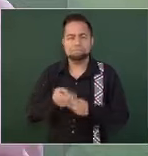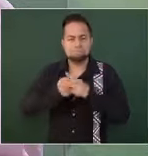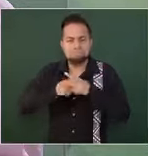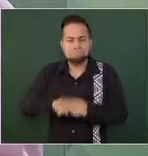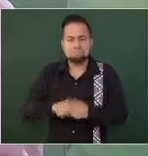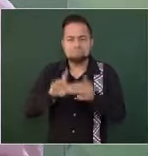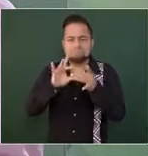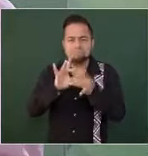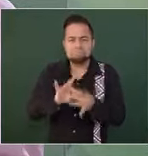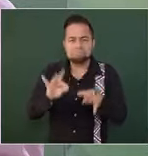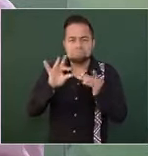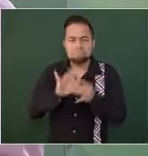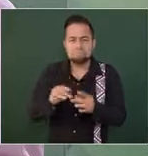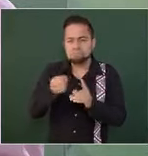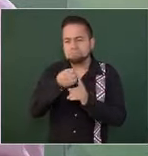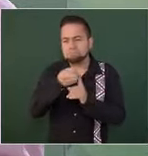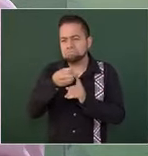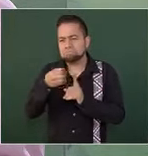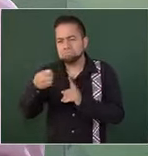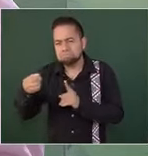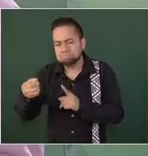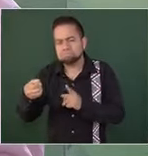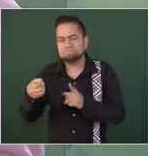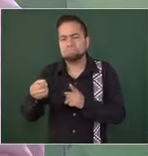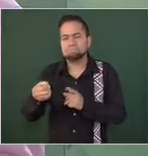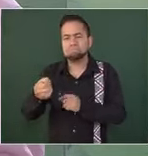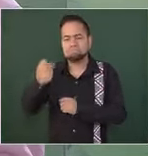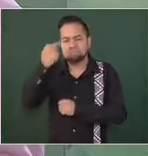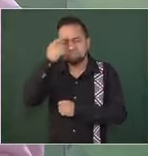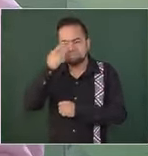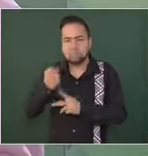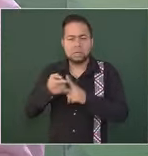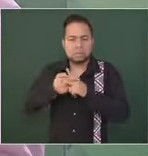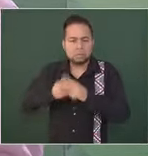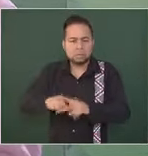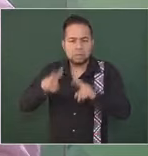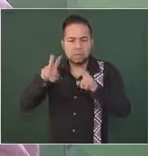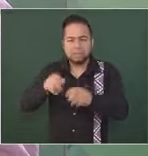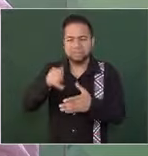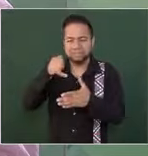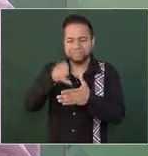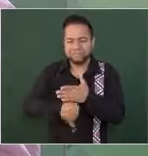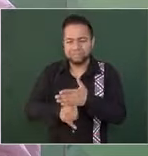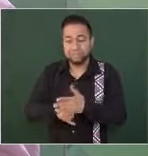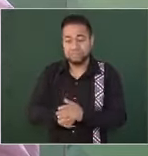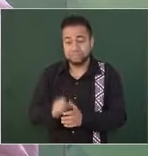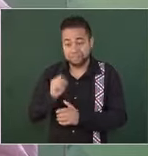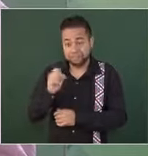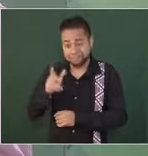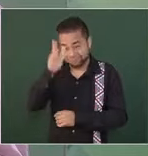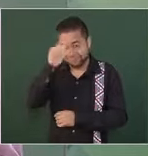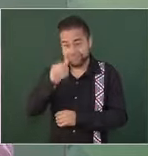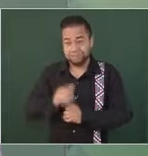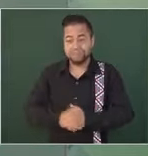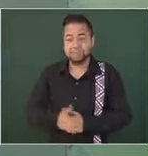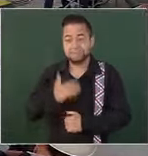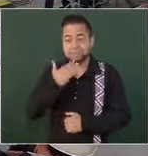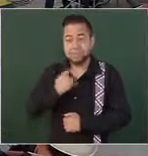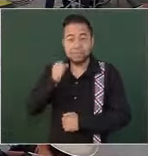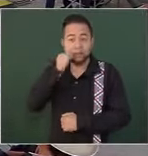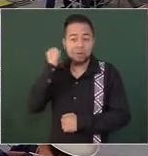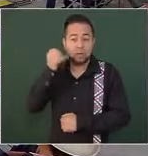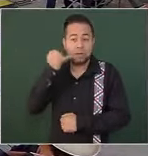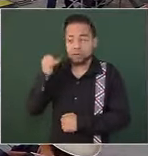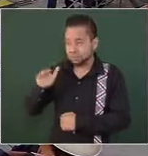para entrar ya en materia, si les parece. Entonces, Salomón.